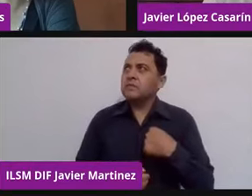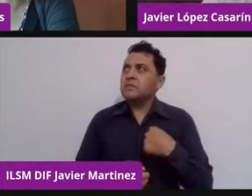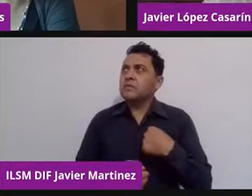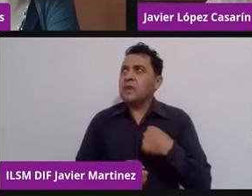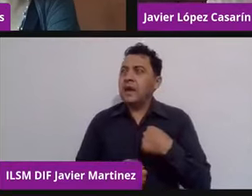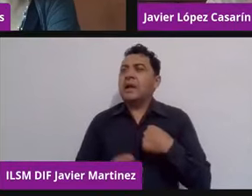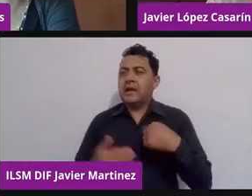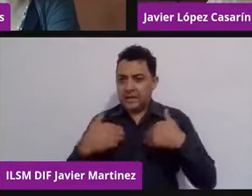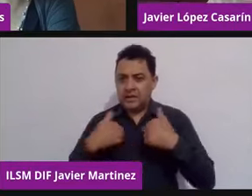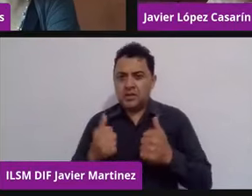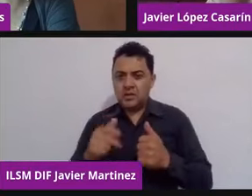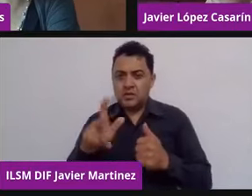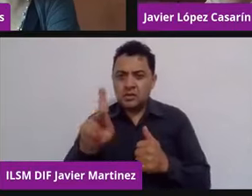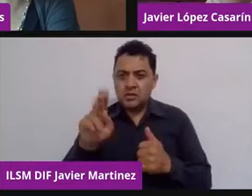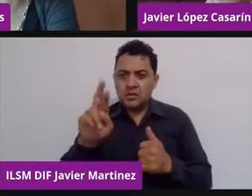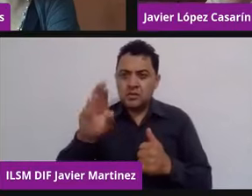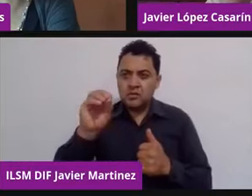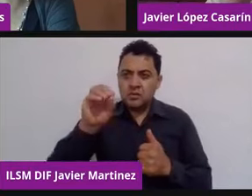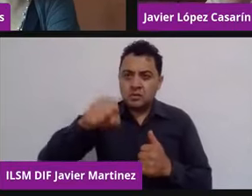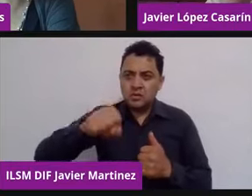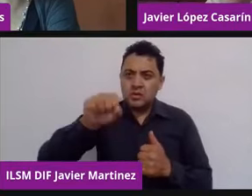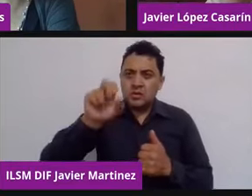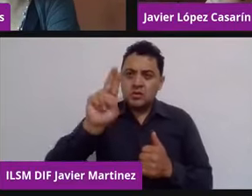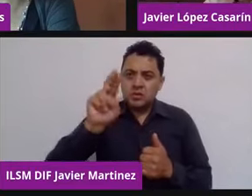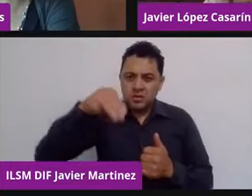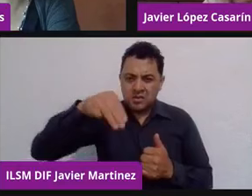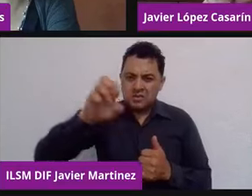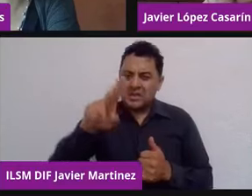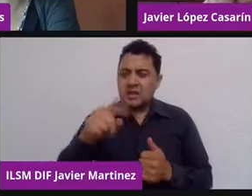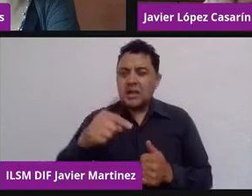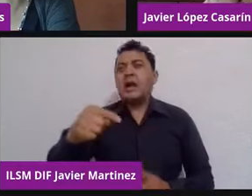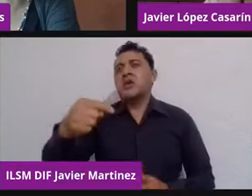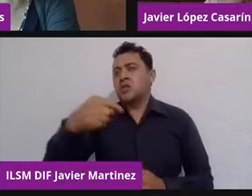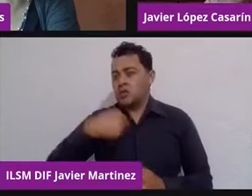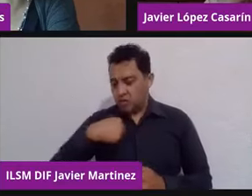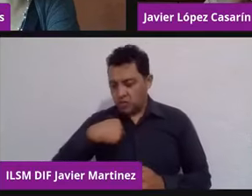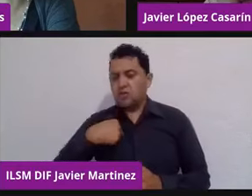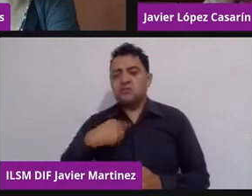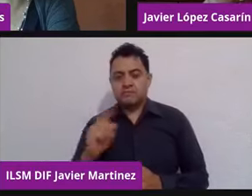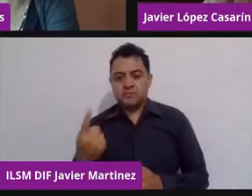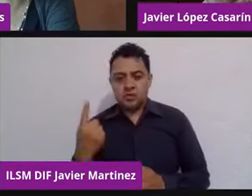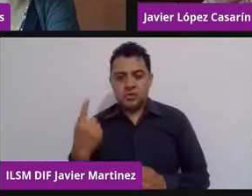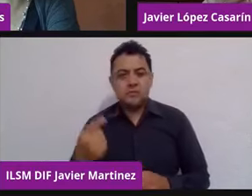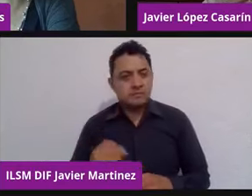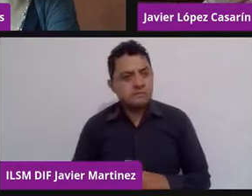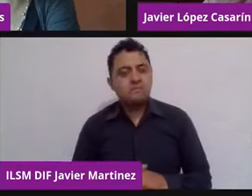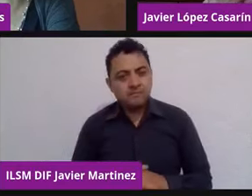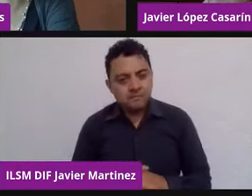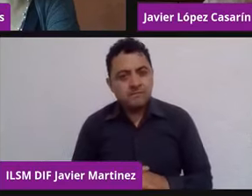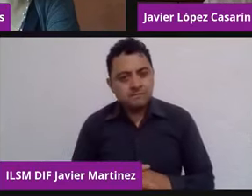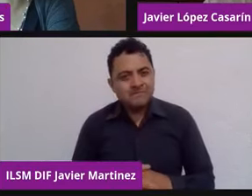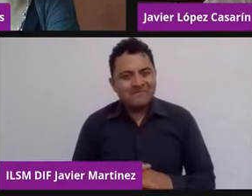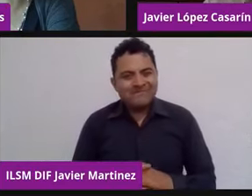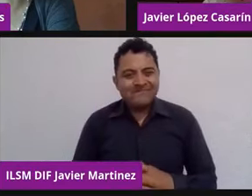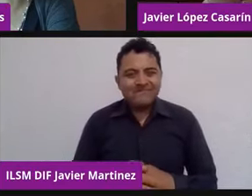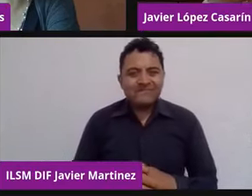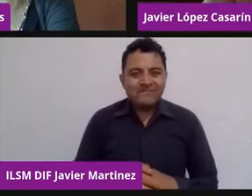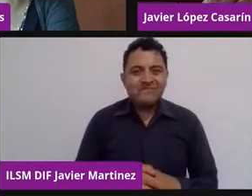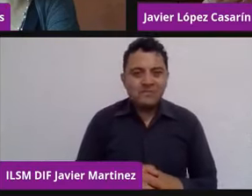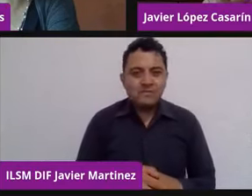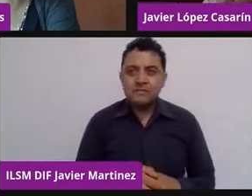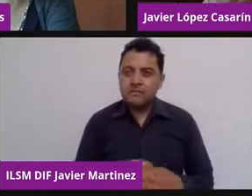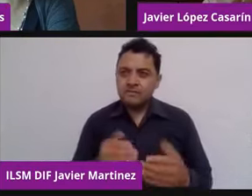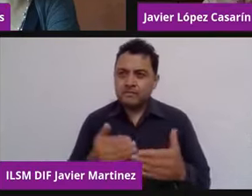de ellos. Entonces, me parece que primero hay que tener claro cómo se ha modificado el rol